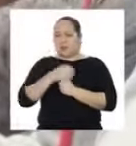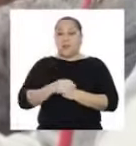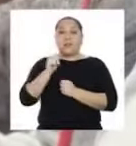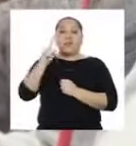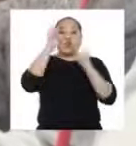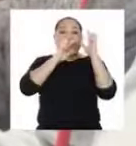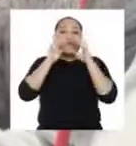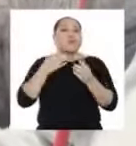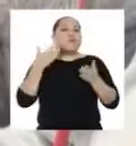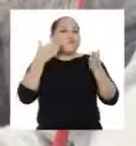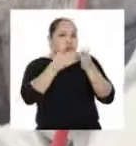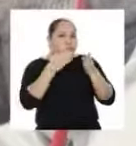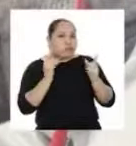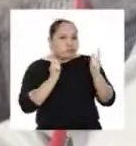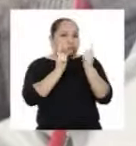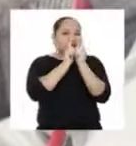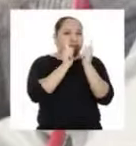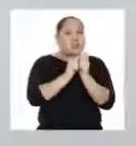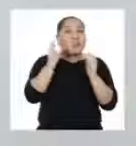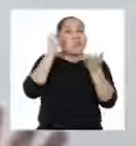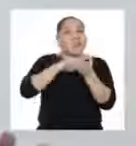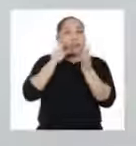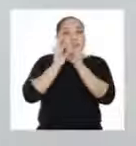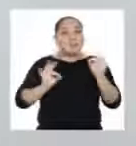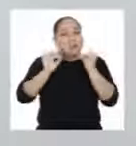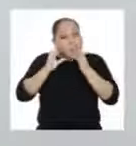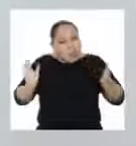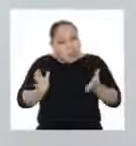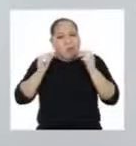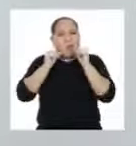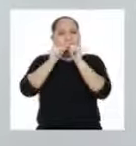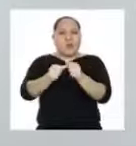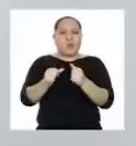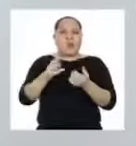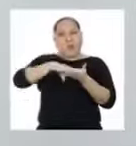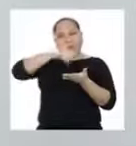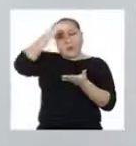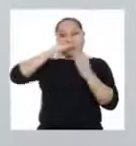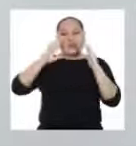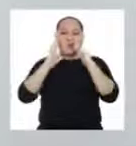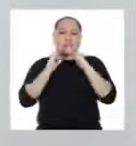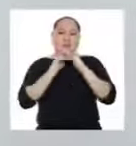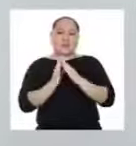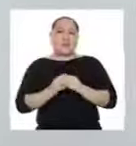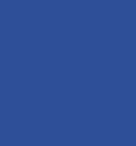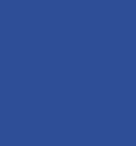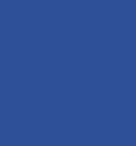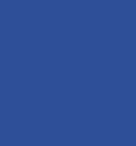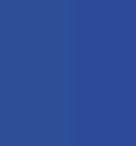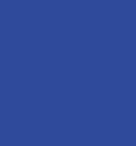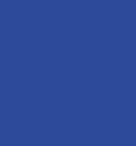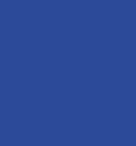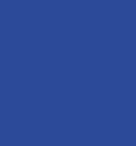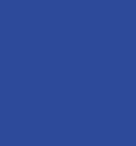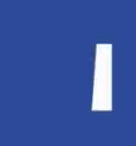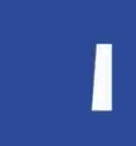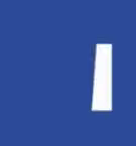cualquier duda, pueden siempre abudir a ti. Y lo más importante, anímanos a seguir aprendiendo en casa.